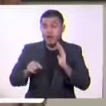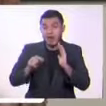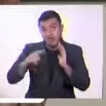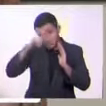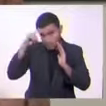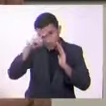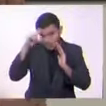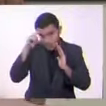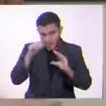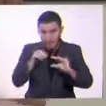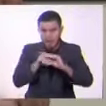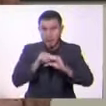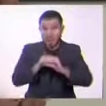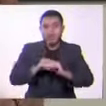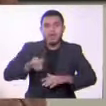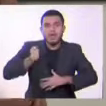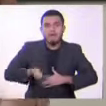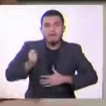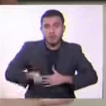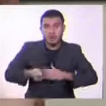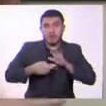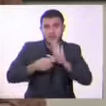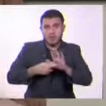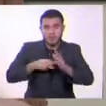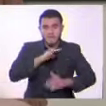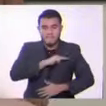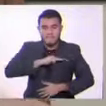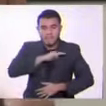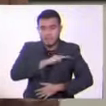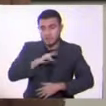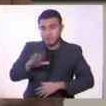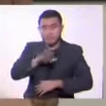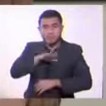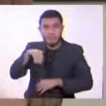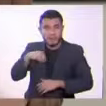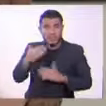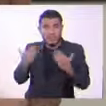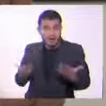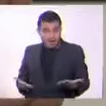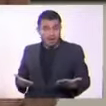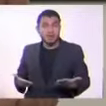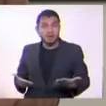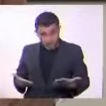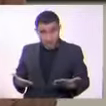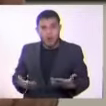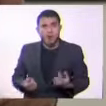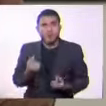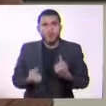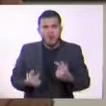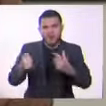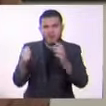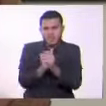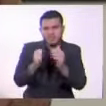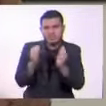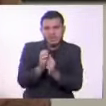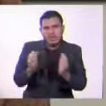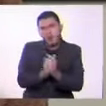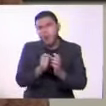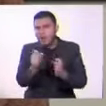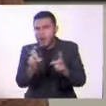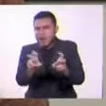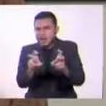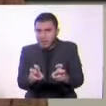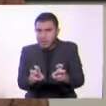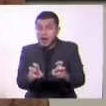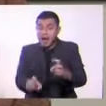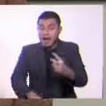abogado, representa la parte moral de su familia. Ahora bien, ¿cuál es el conflicto principal de la obra? Nora,